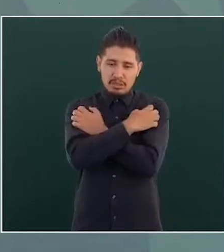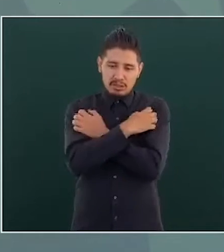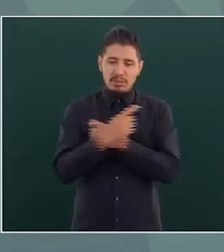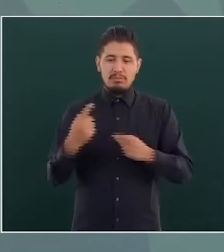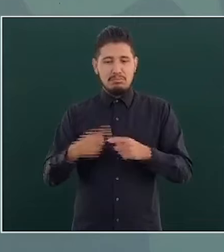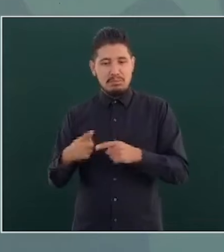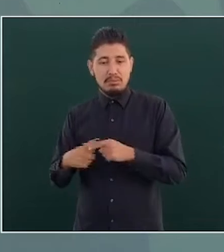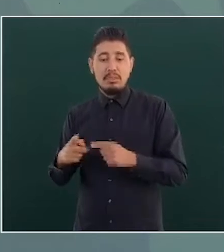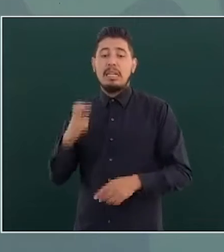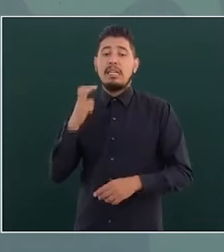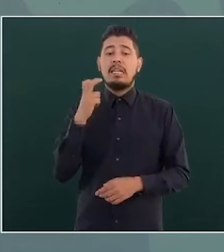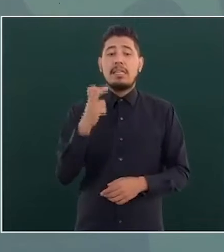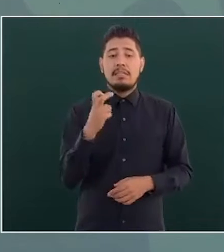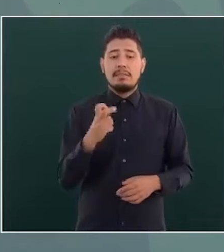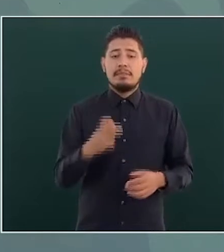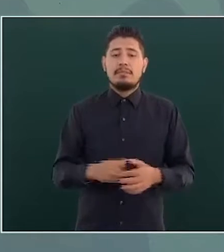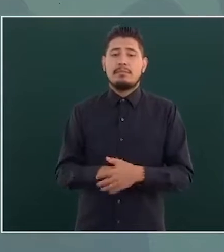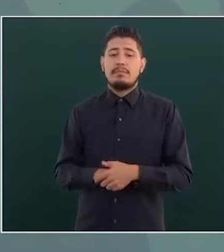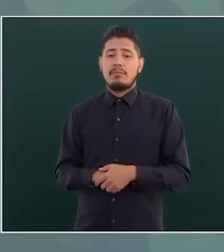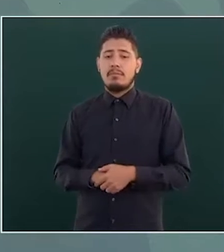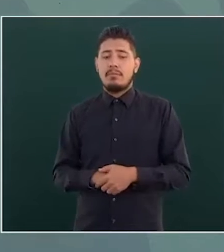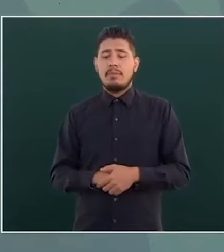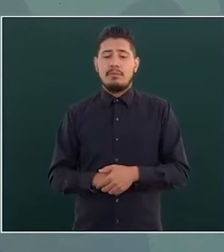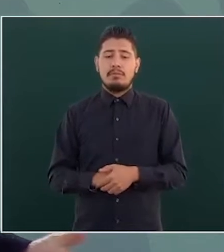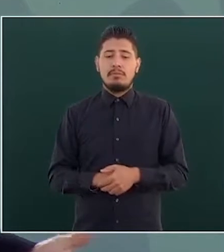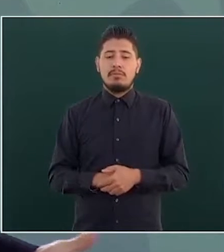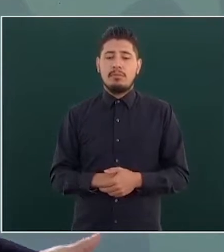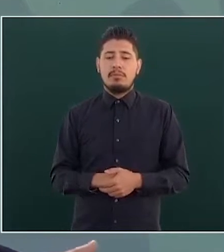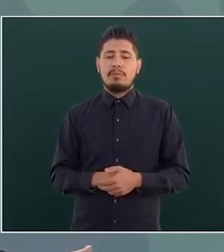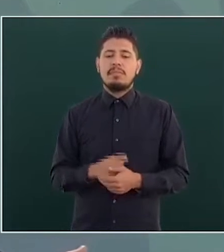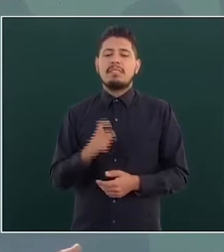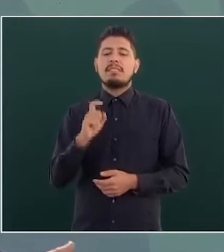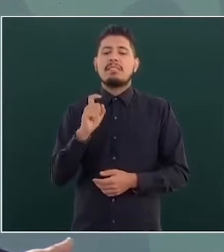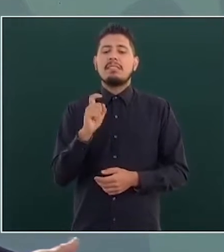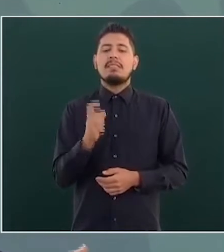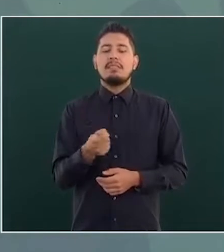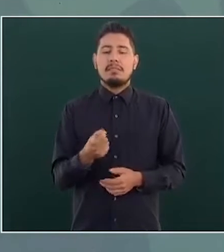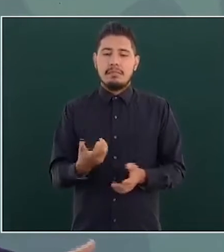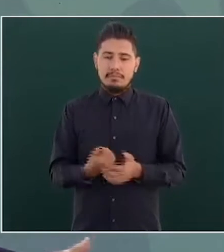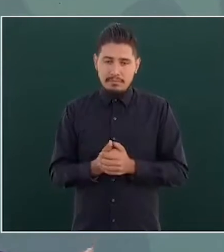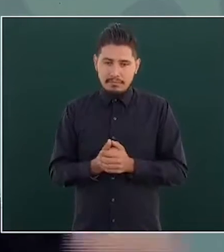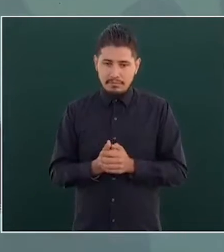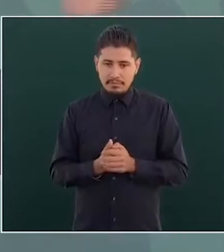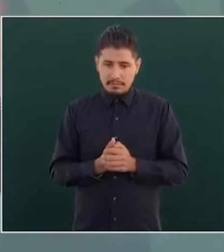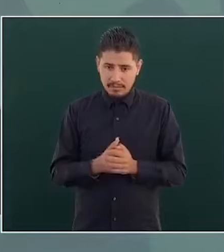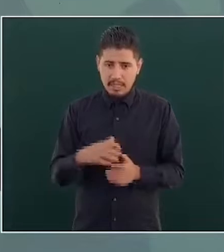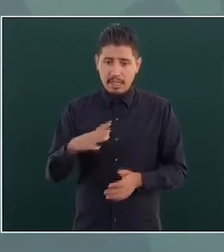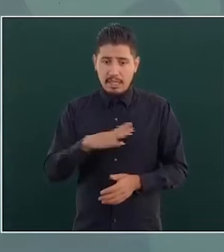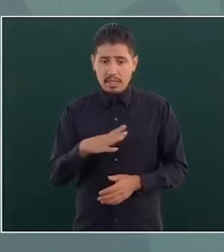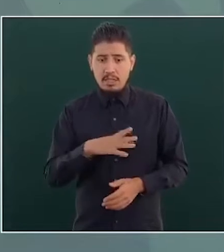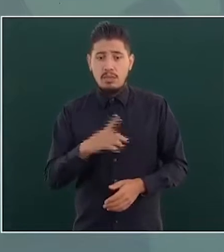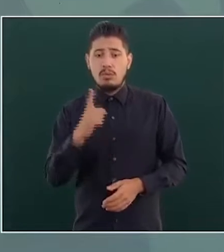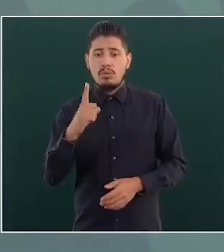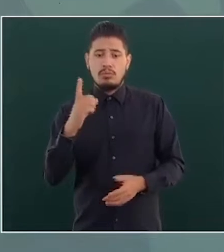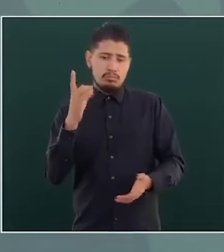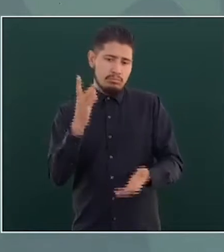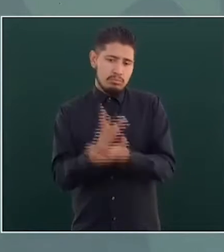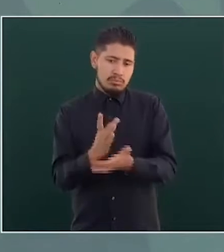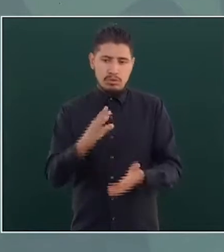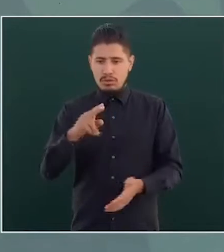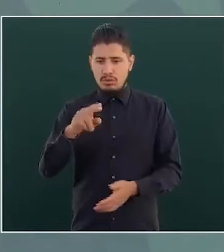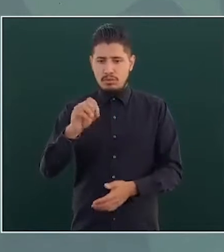esto implica que haya una sola nómina,